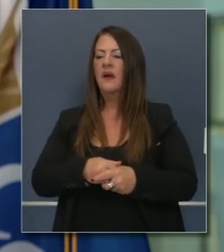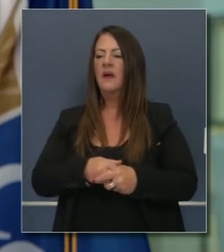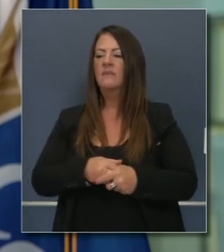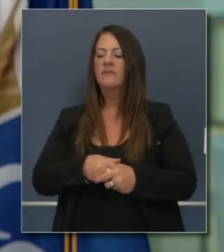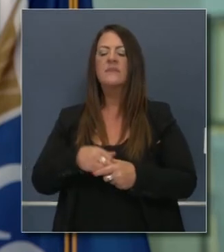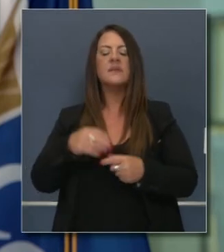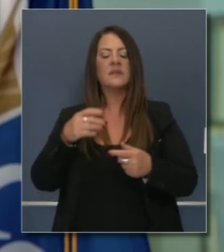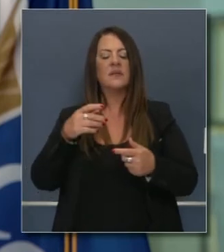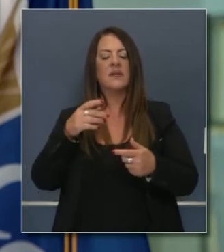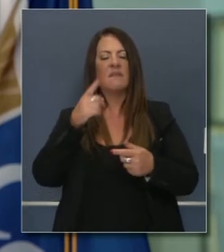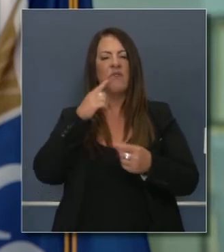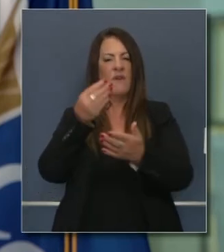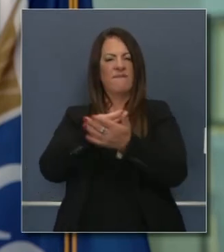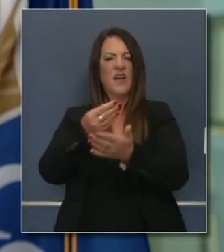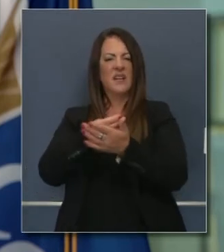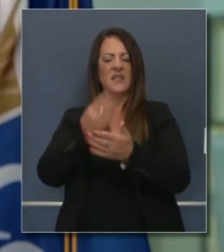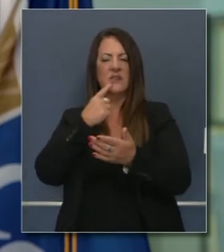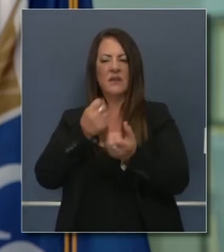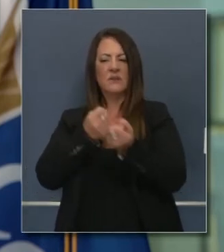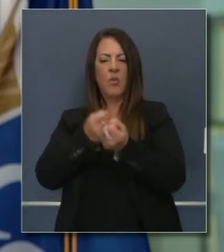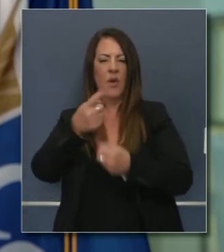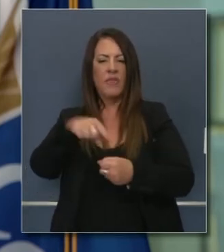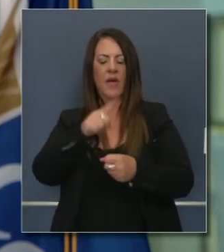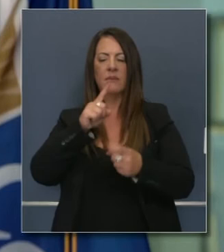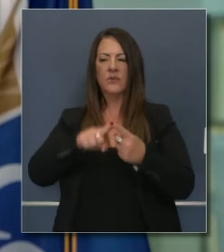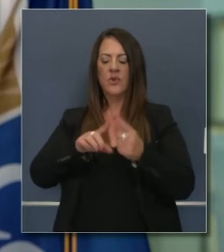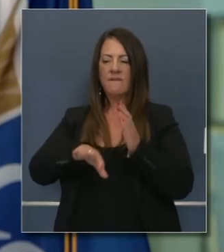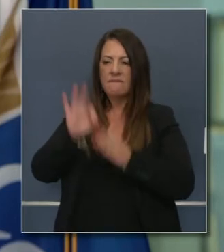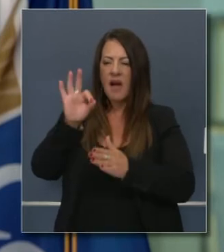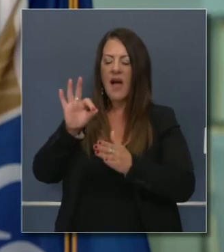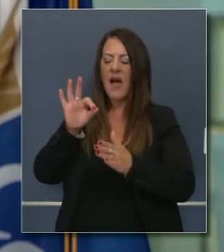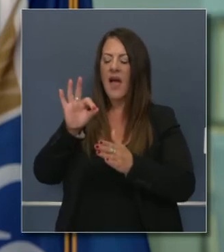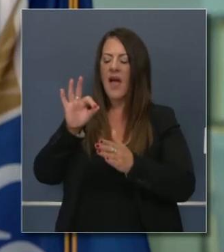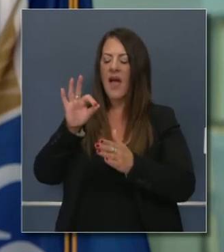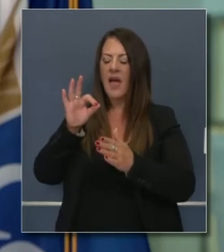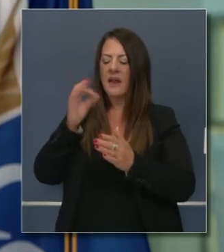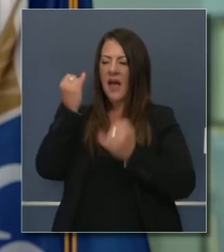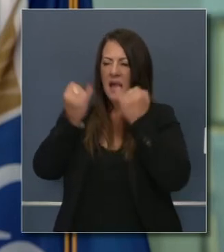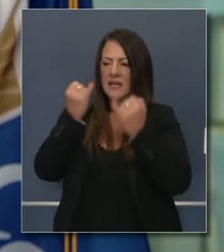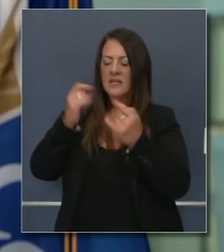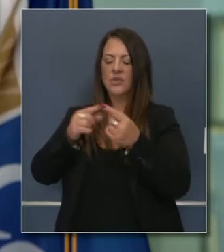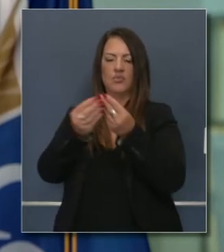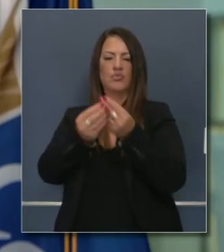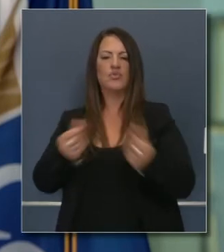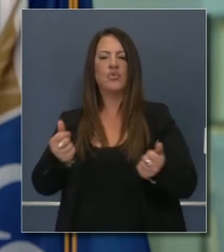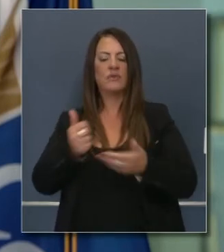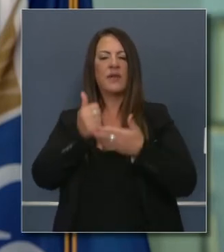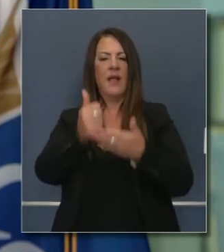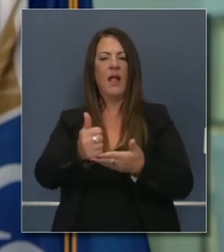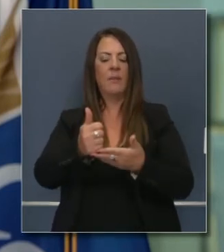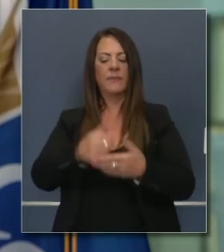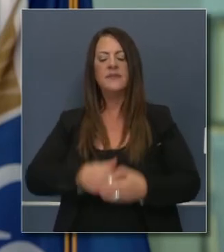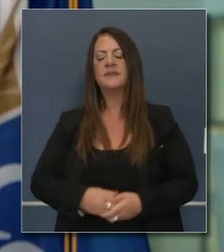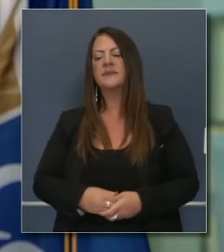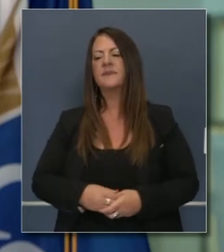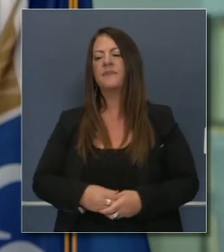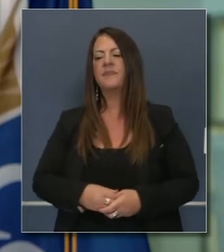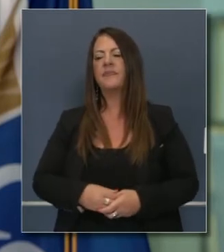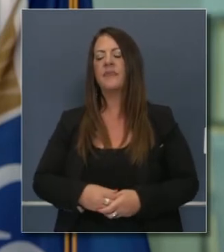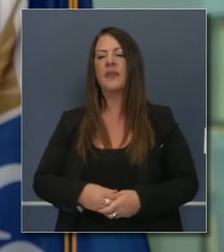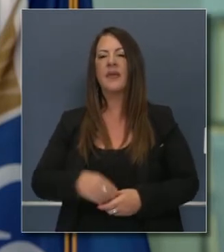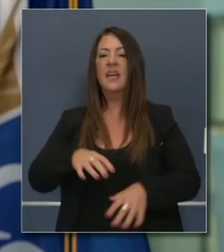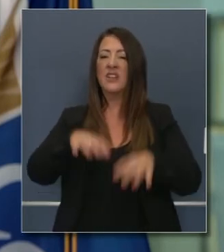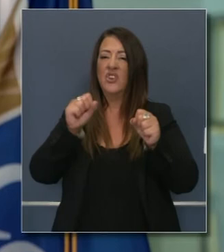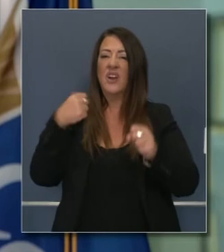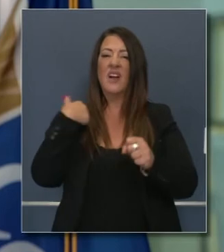tiempo que a nivel de ciudad, también para poder cumplir con esta urgencia. Lo que yo creo es esto. Son un